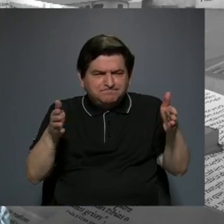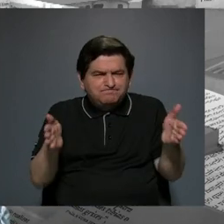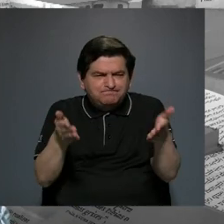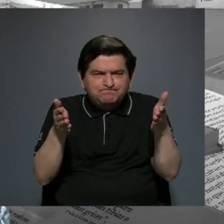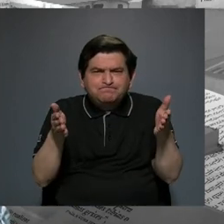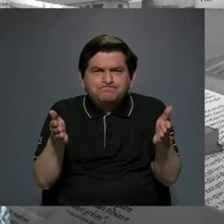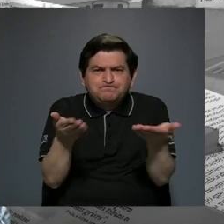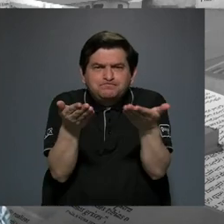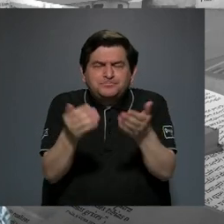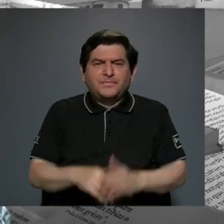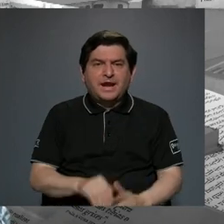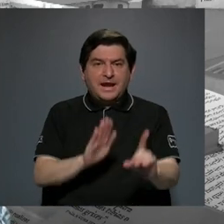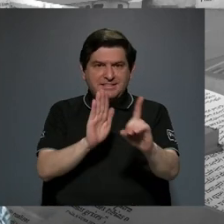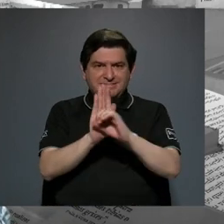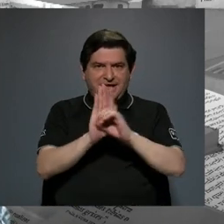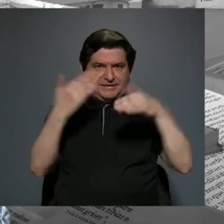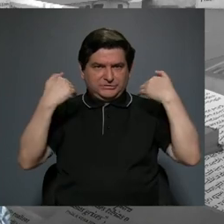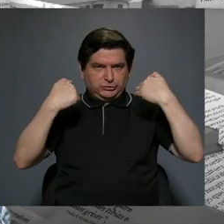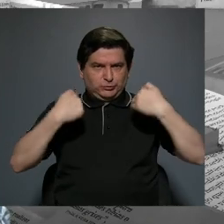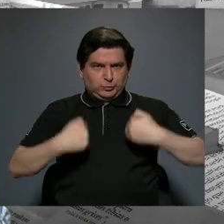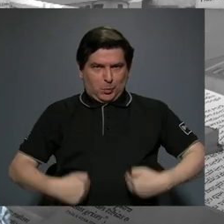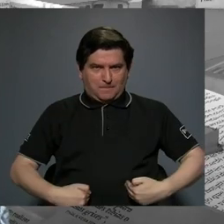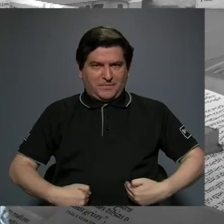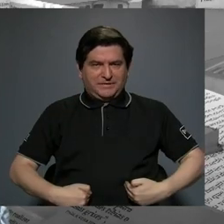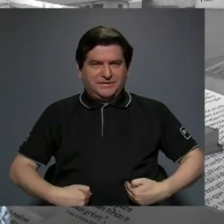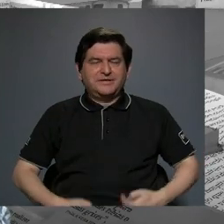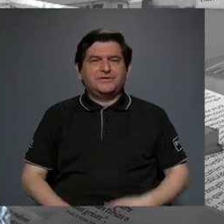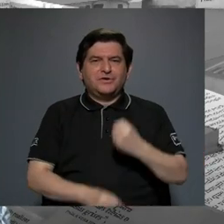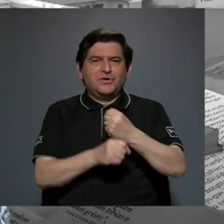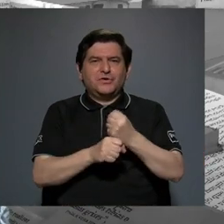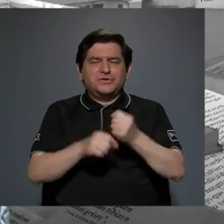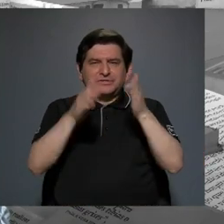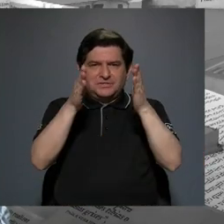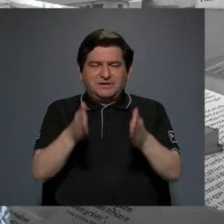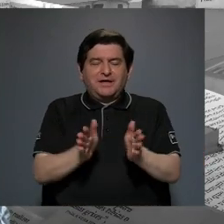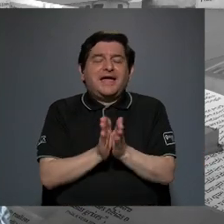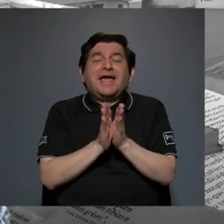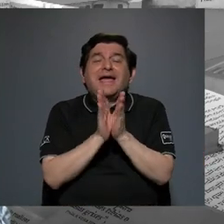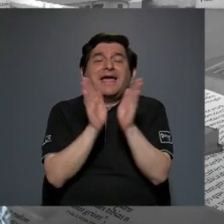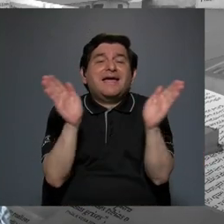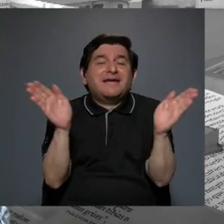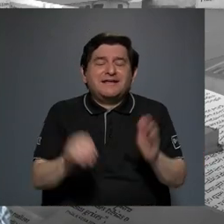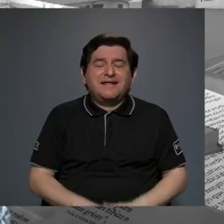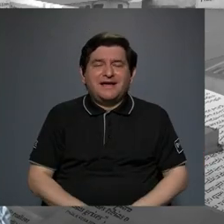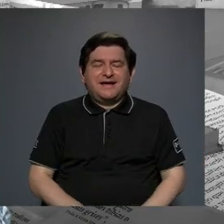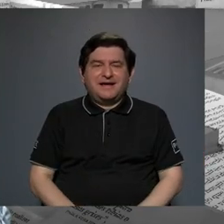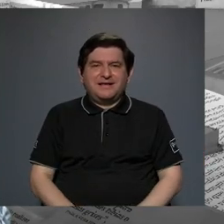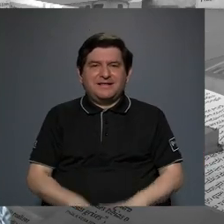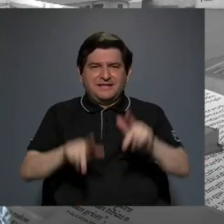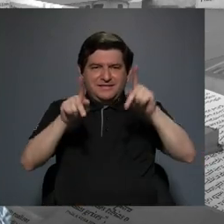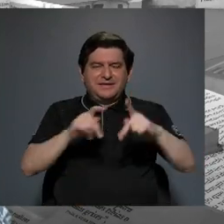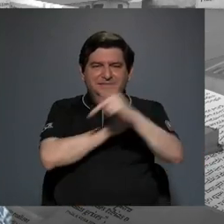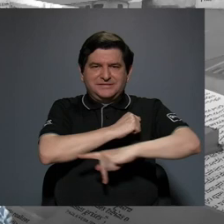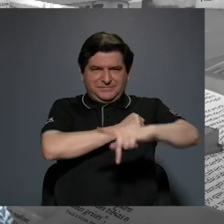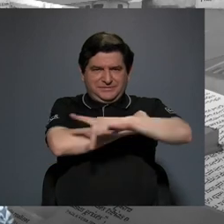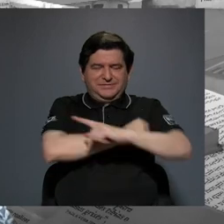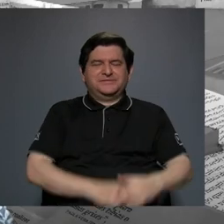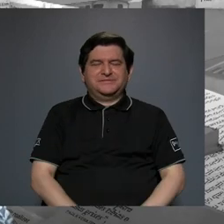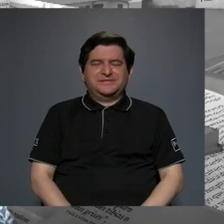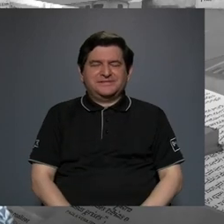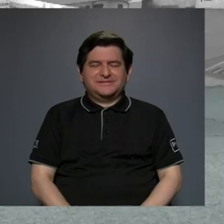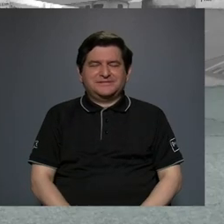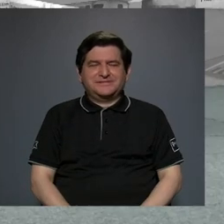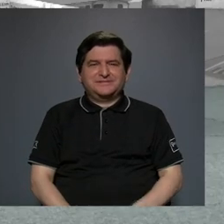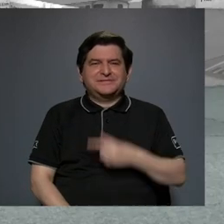los derechos humanos de los trabajadores y en general de los ciudadanos del país. Mucho